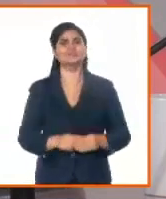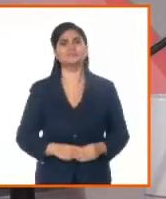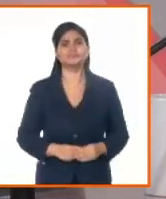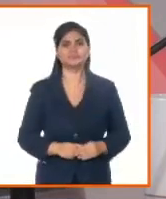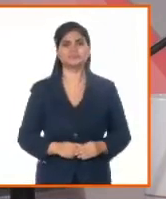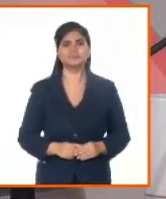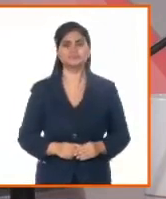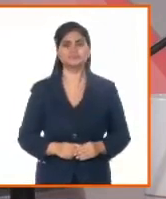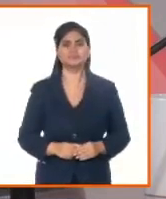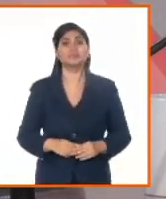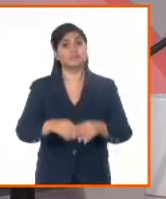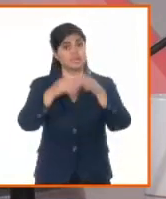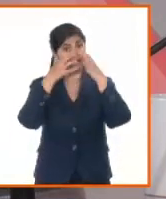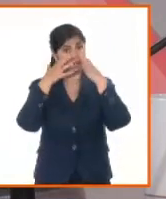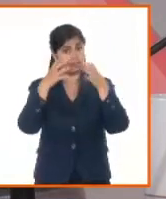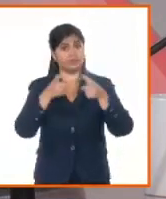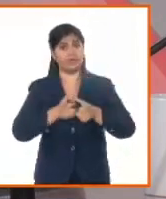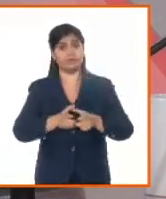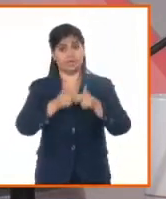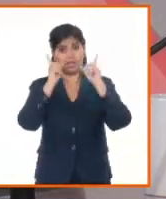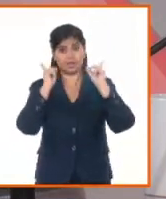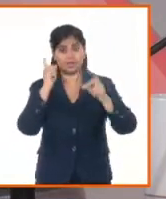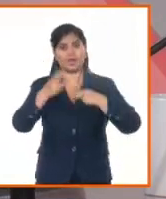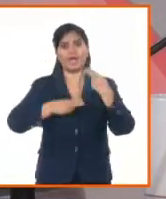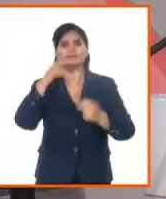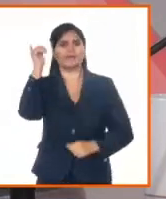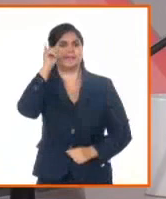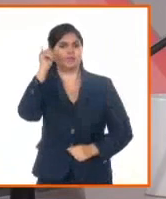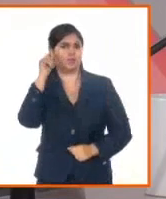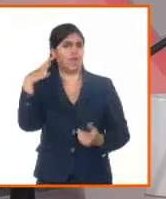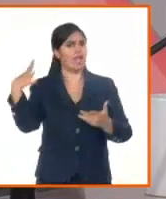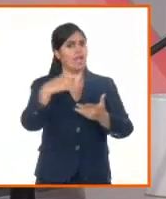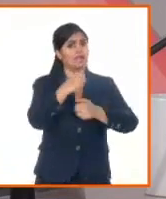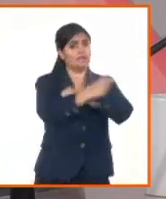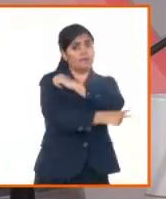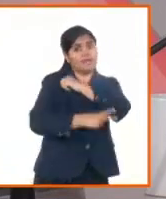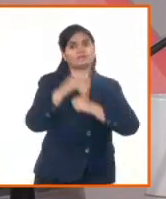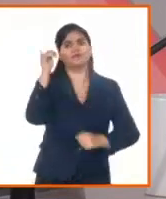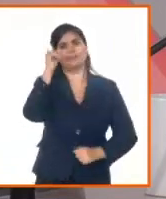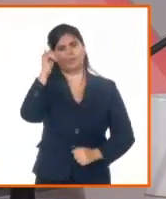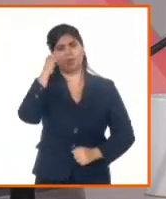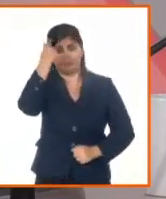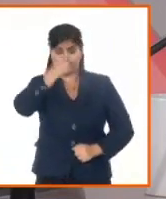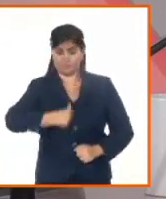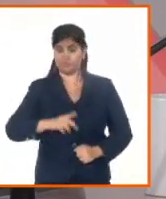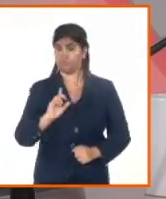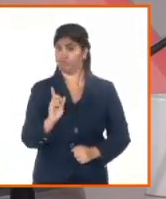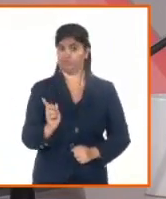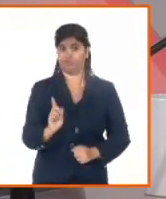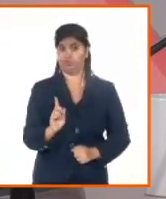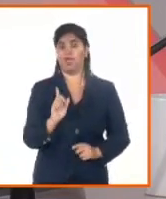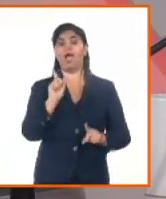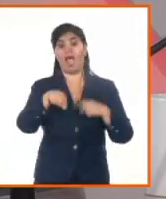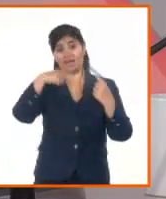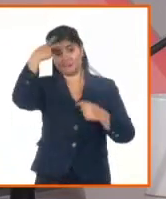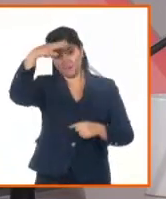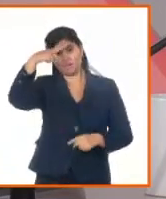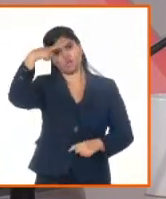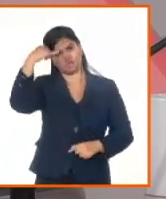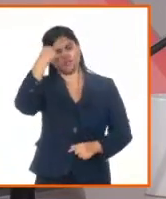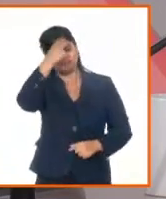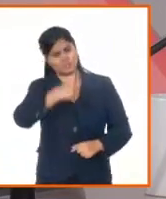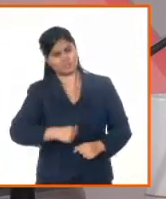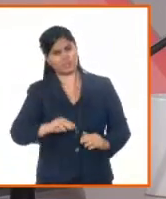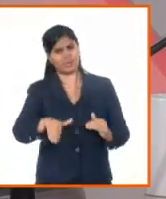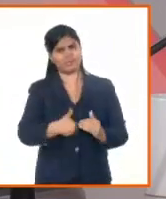reunión esta hoy que ha transcurrido de manera virtual y que volverá a reunirse, pues, en Cancún, México, en los primeros